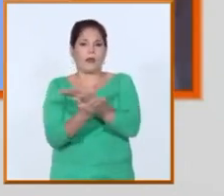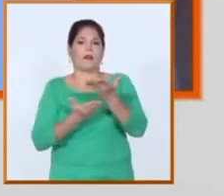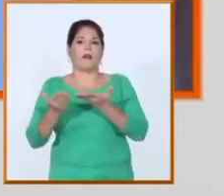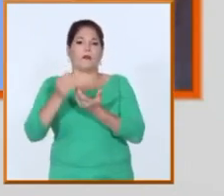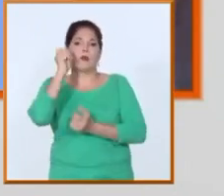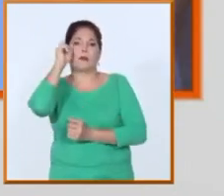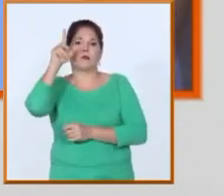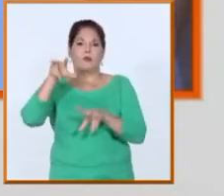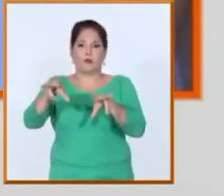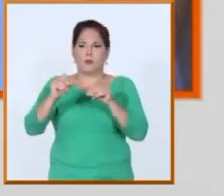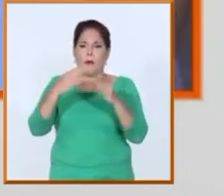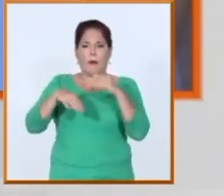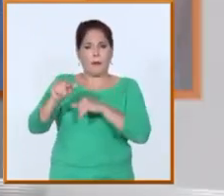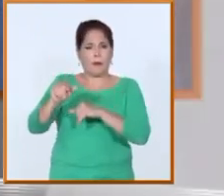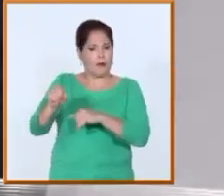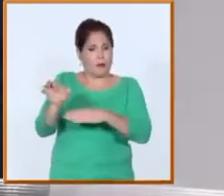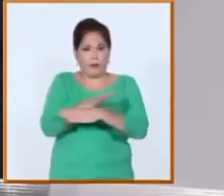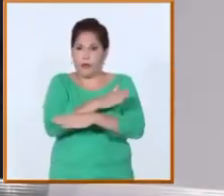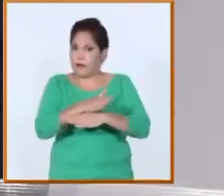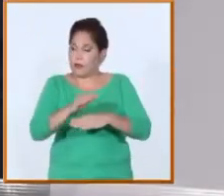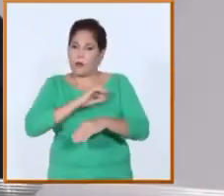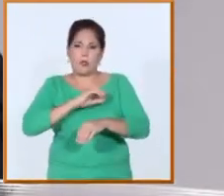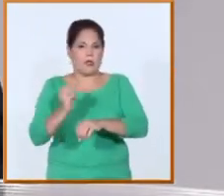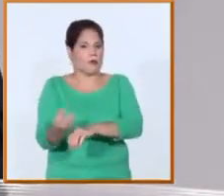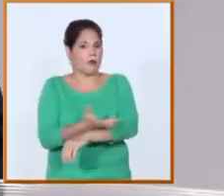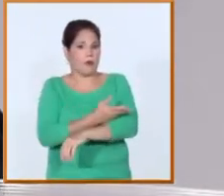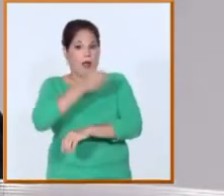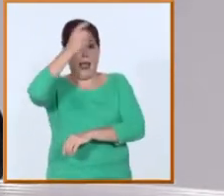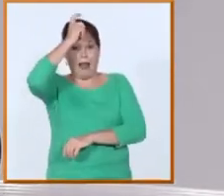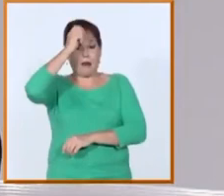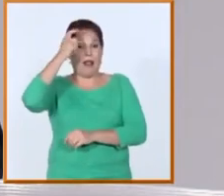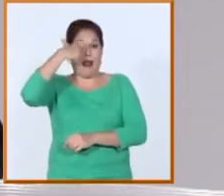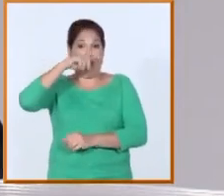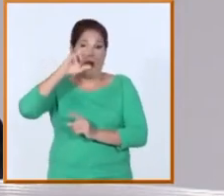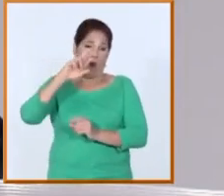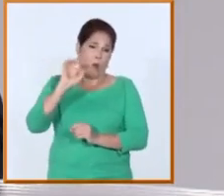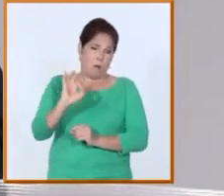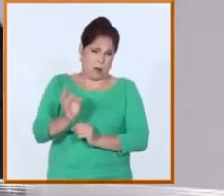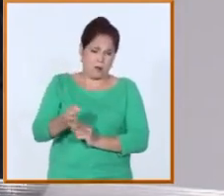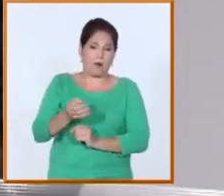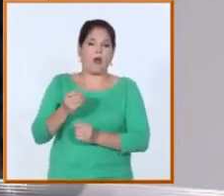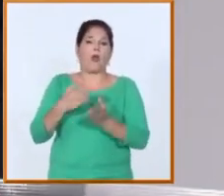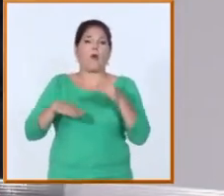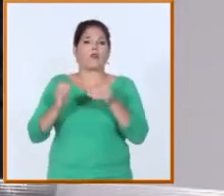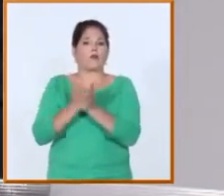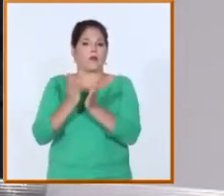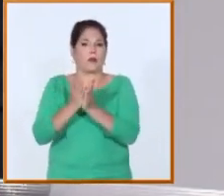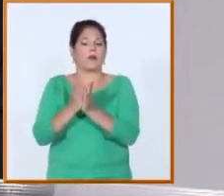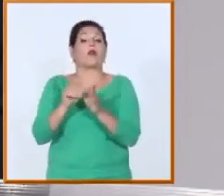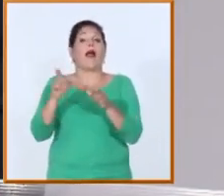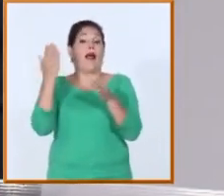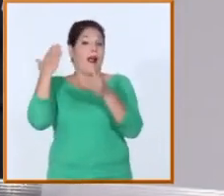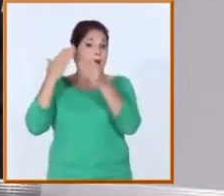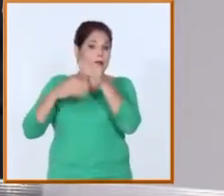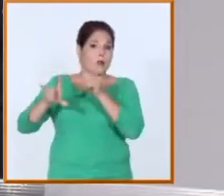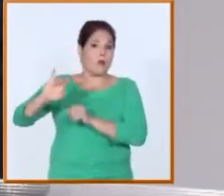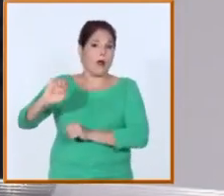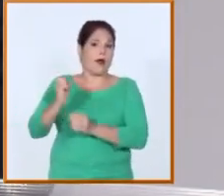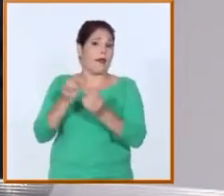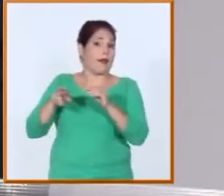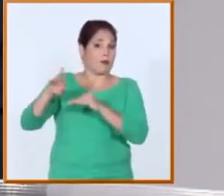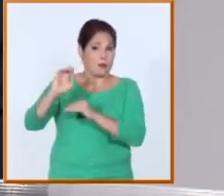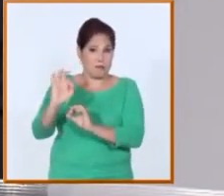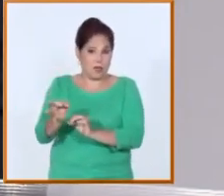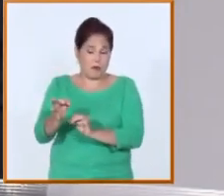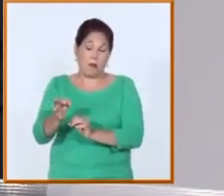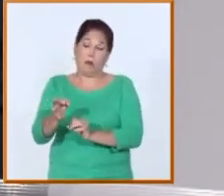los ministros también. Para mí es un orgullo. Alarcón fue el ministro que me llevó al ministro de educación superior, que fue rector de la CUJAE también. También, o sea,